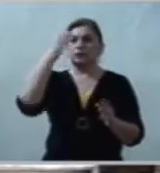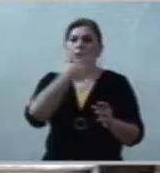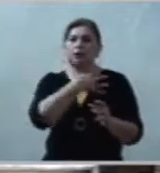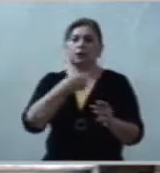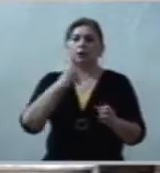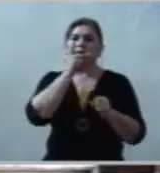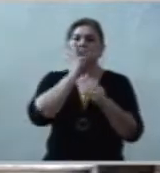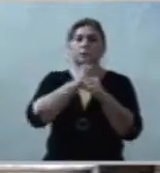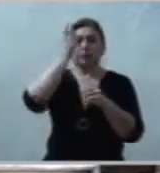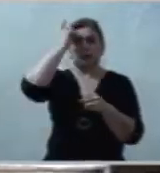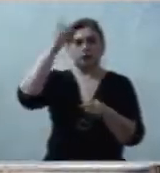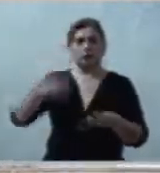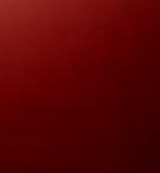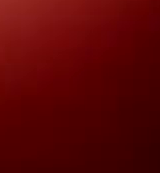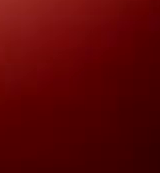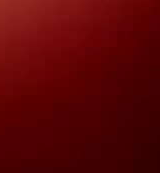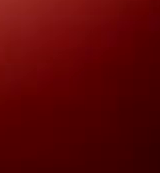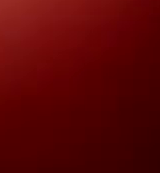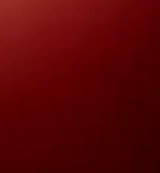Dios vivo.